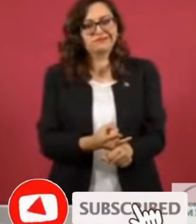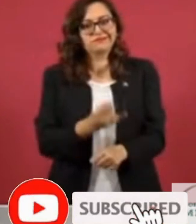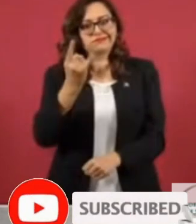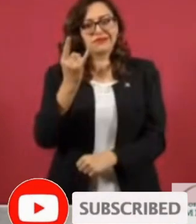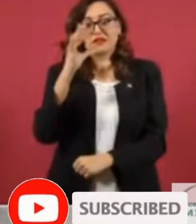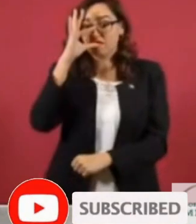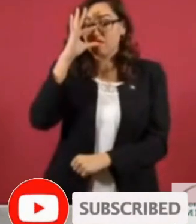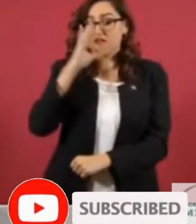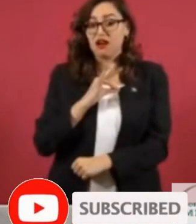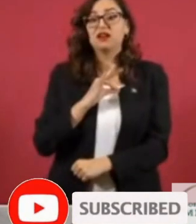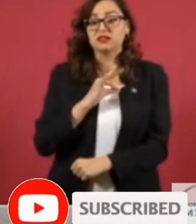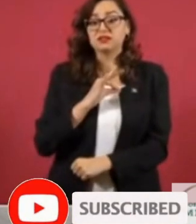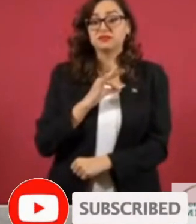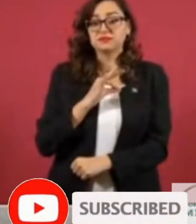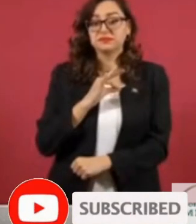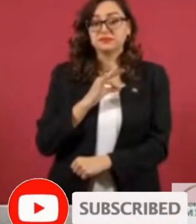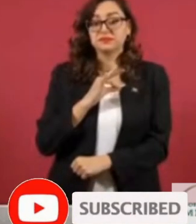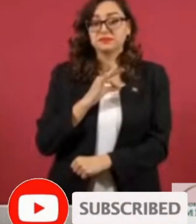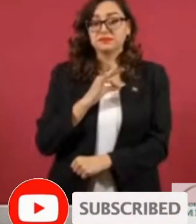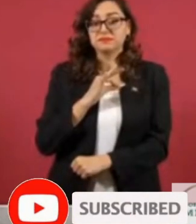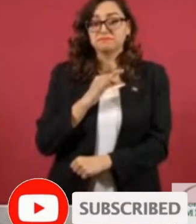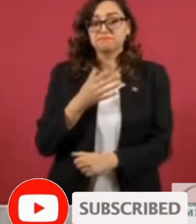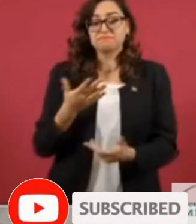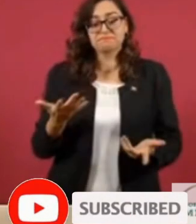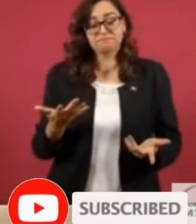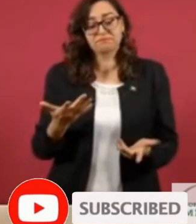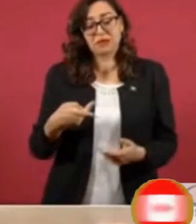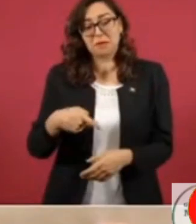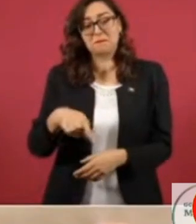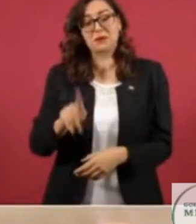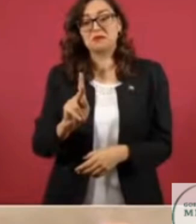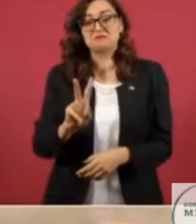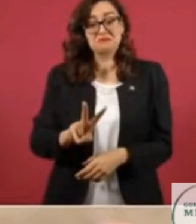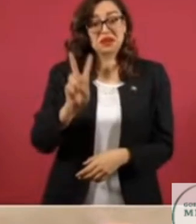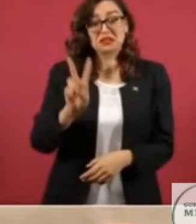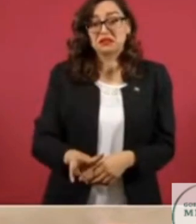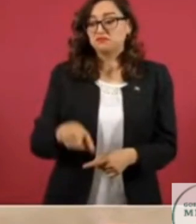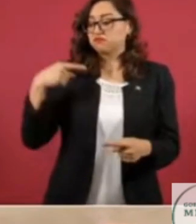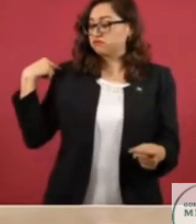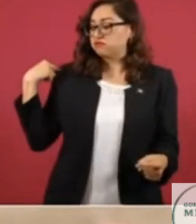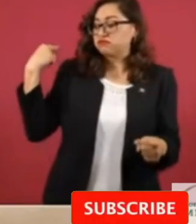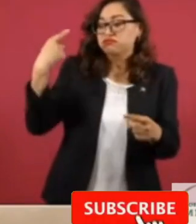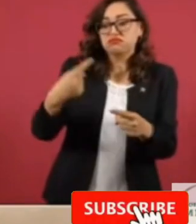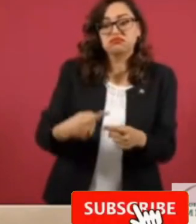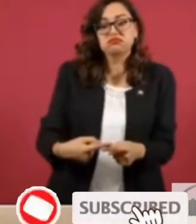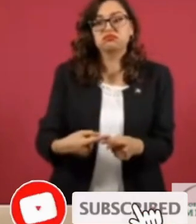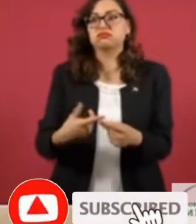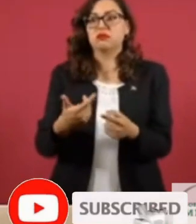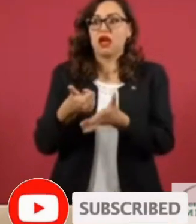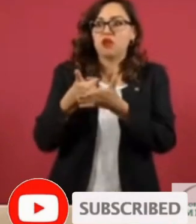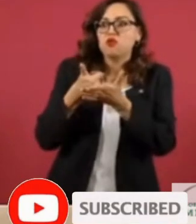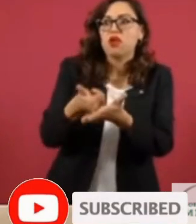es que nada, muy poco se ha hecho en ese sentido.